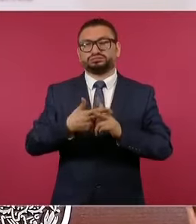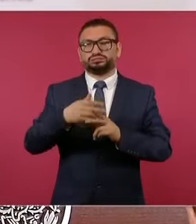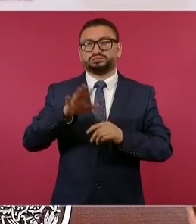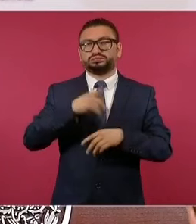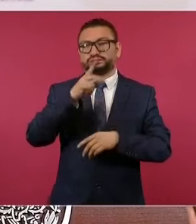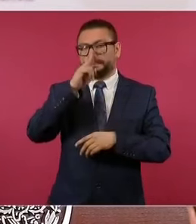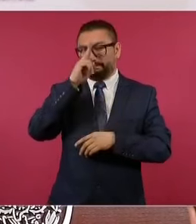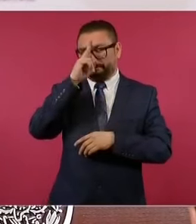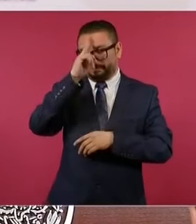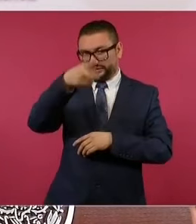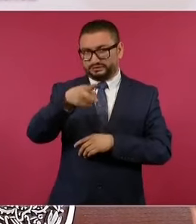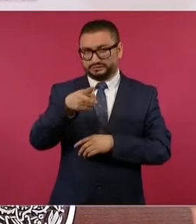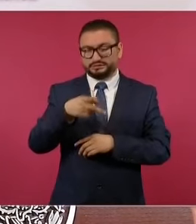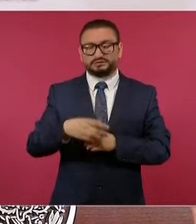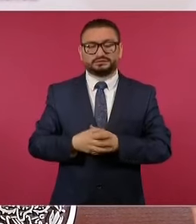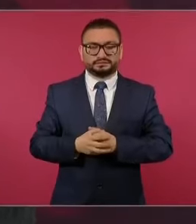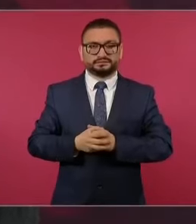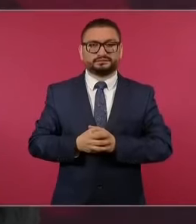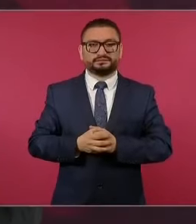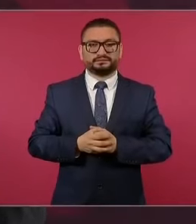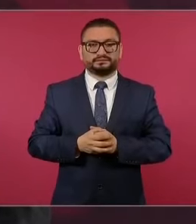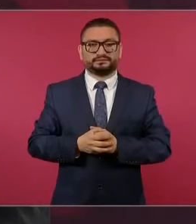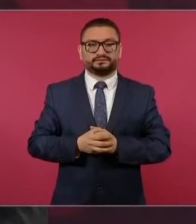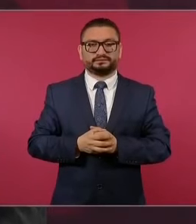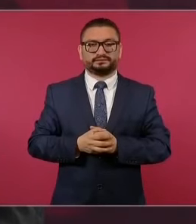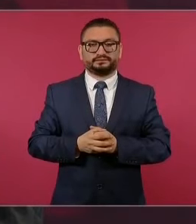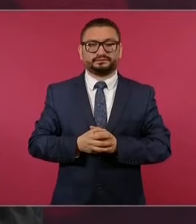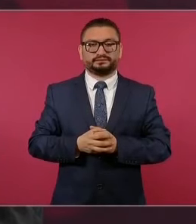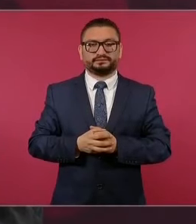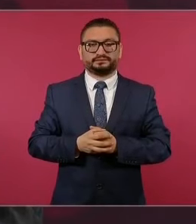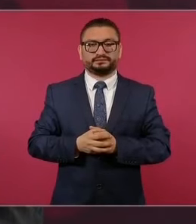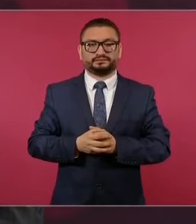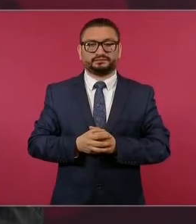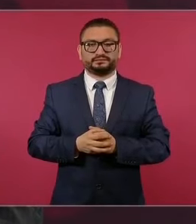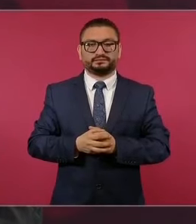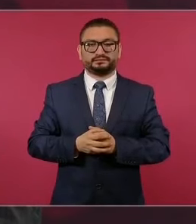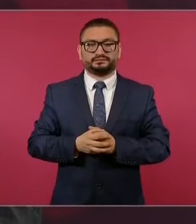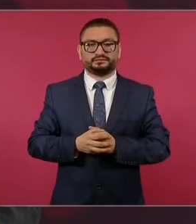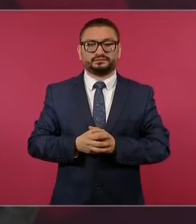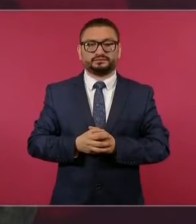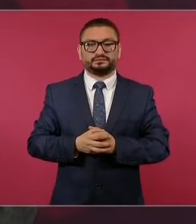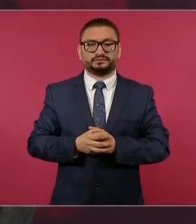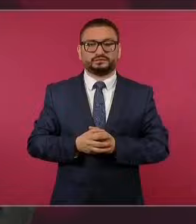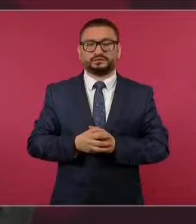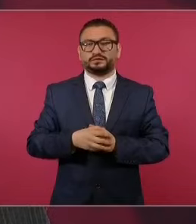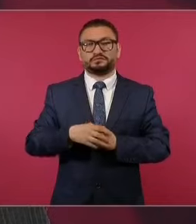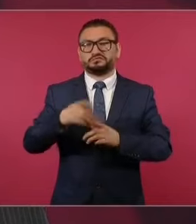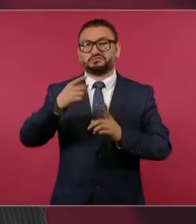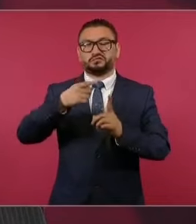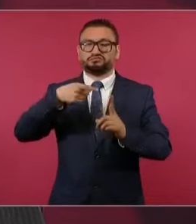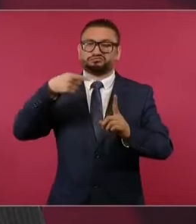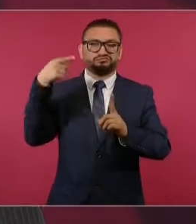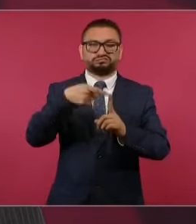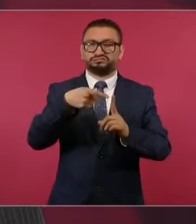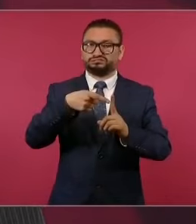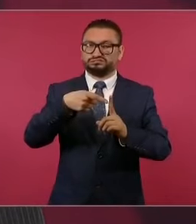fueron directo a él,